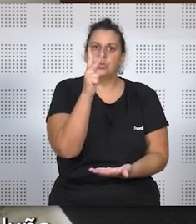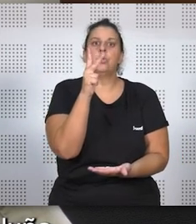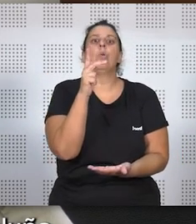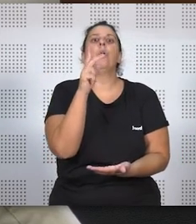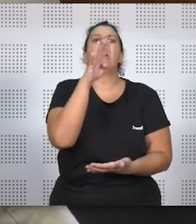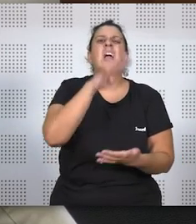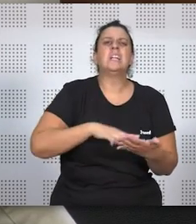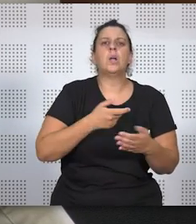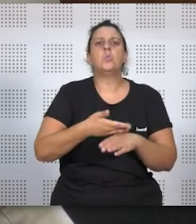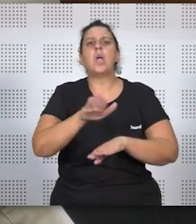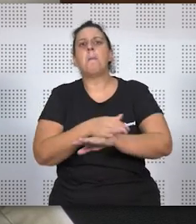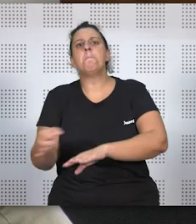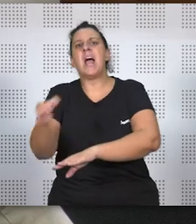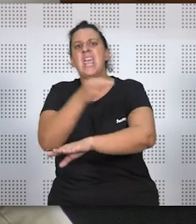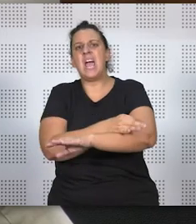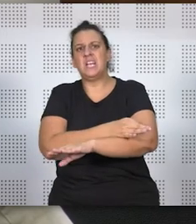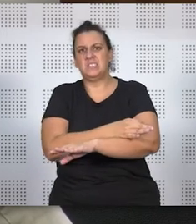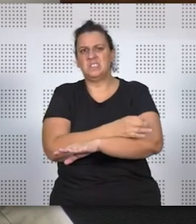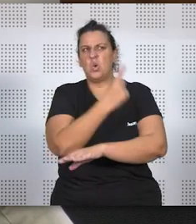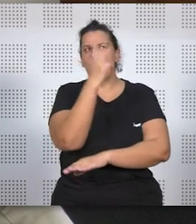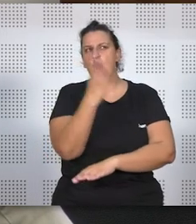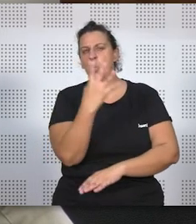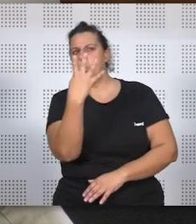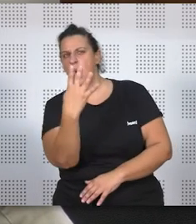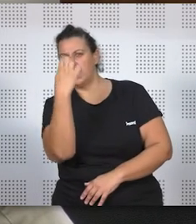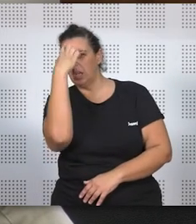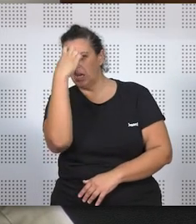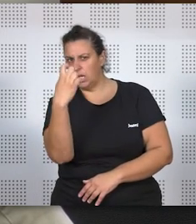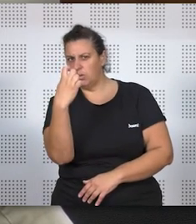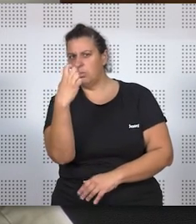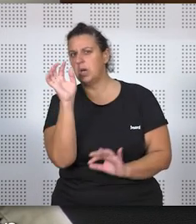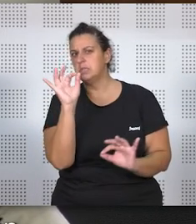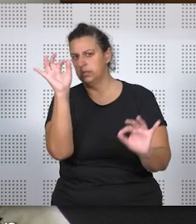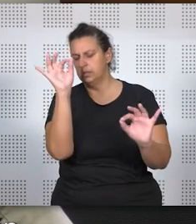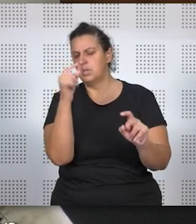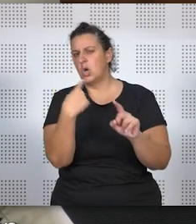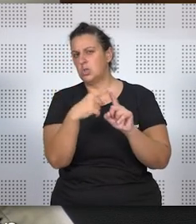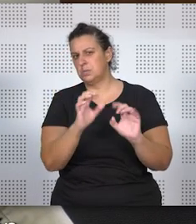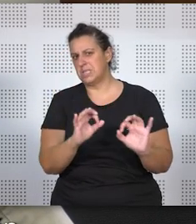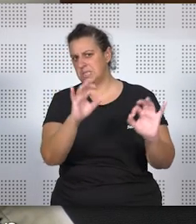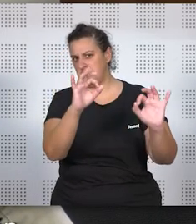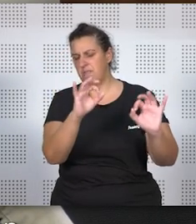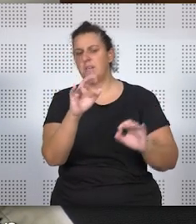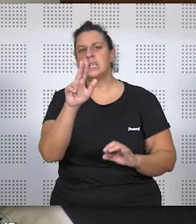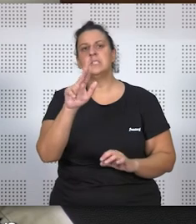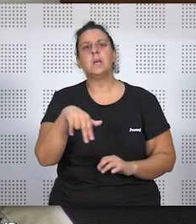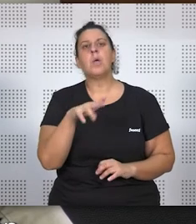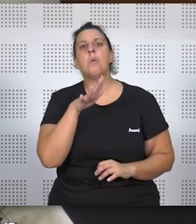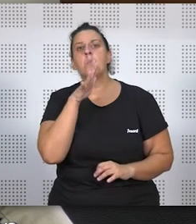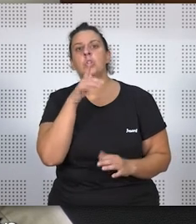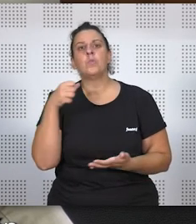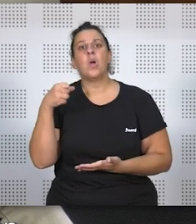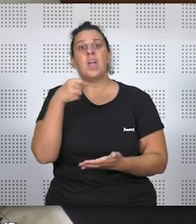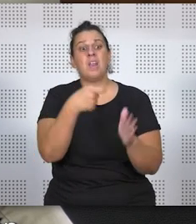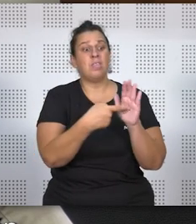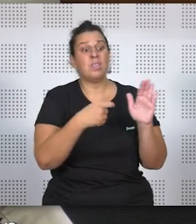Baleares, quiero recordar, es una cuarta parte, además es un derecho de crédito, no hay bienes concretos, y por supuesto también en las causas de desheredación,